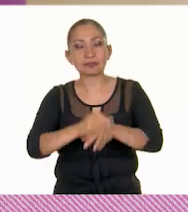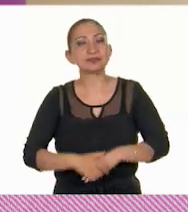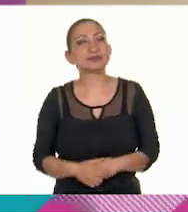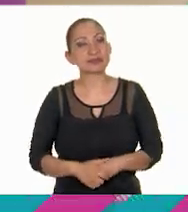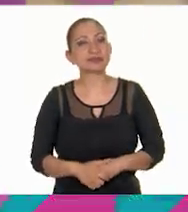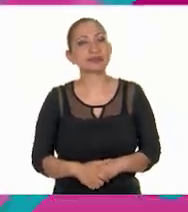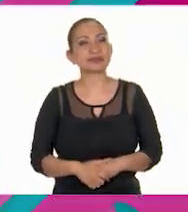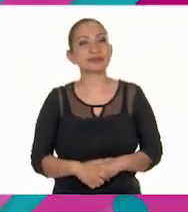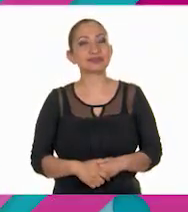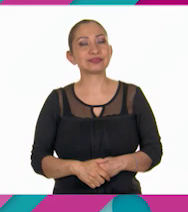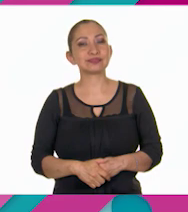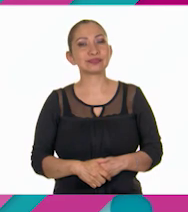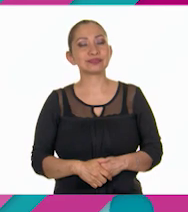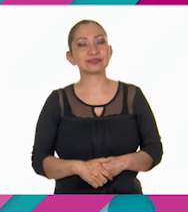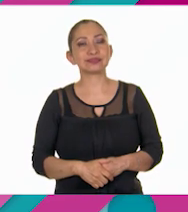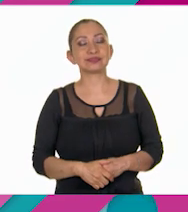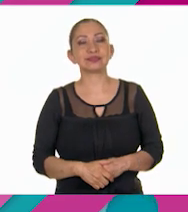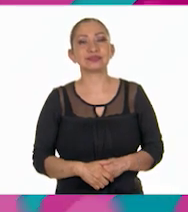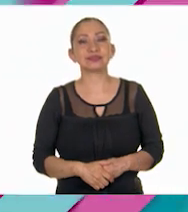¡Guau! ¿Qué?